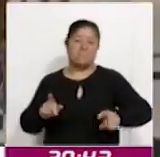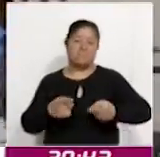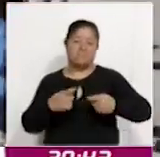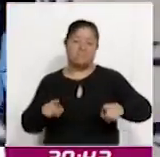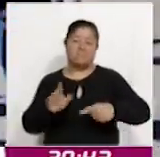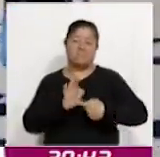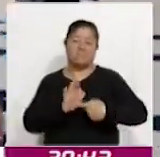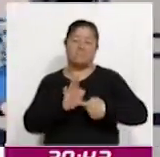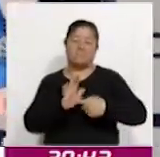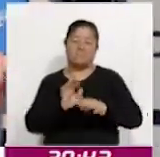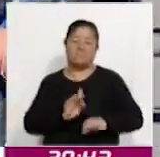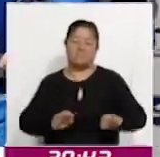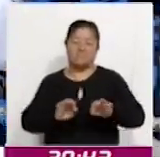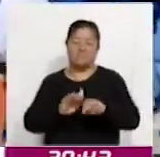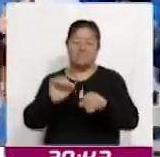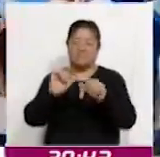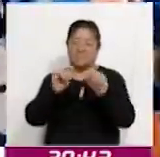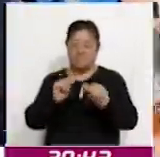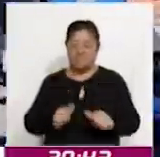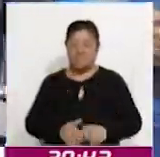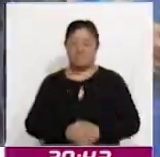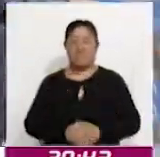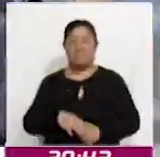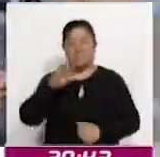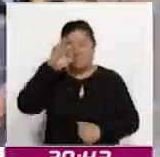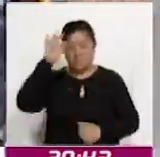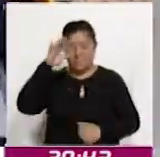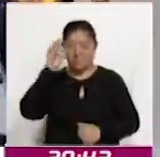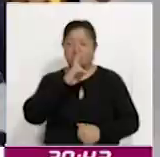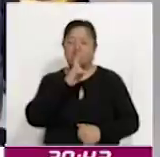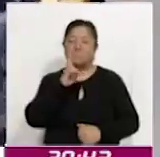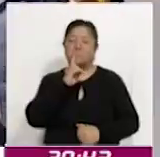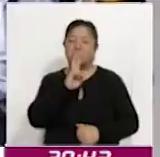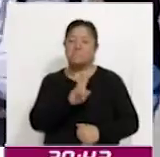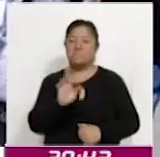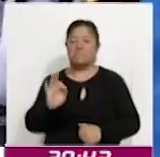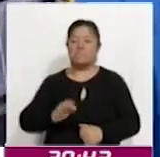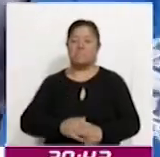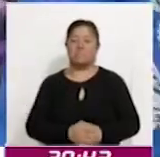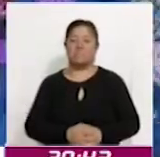importancia de su arte. Para Coracid Noticias, Victoria Flores.